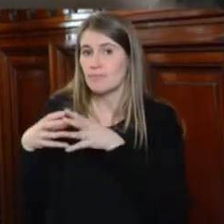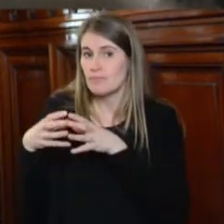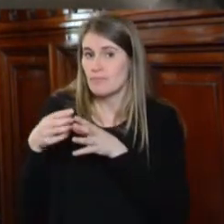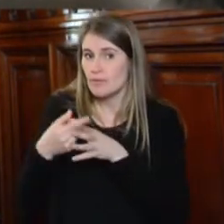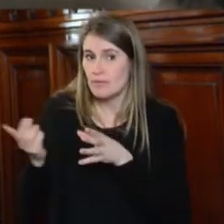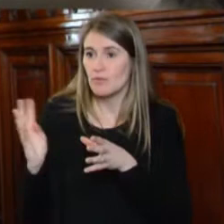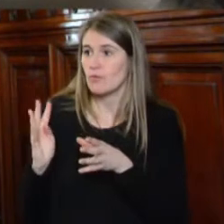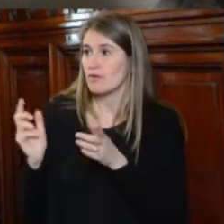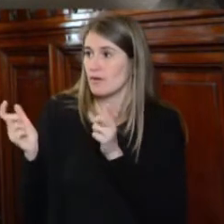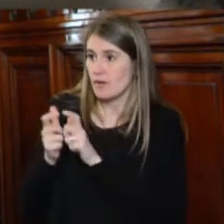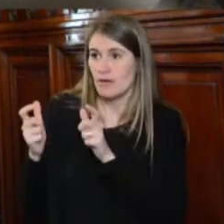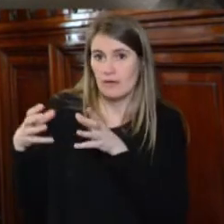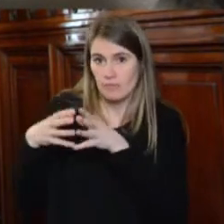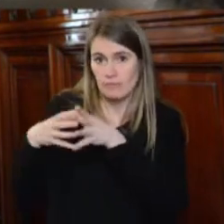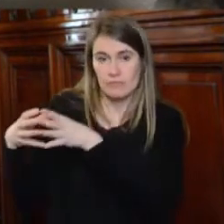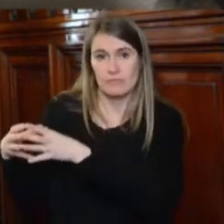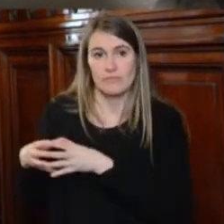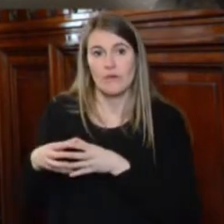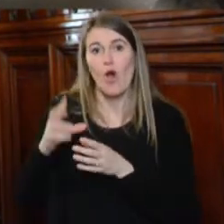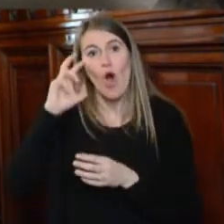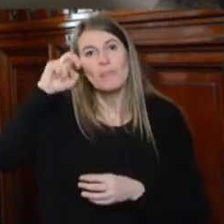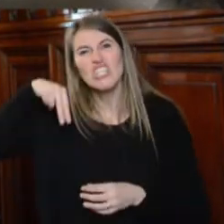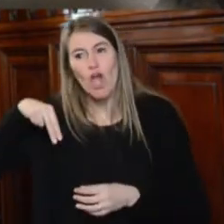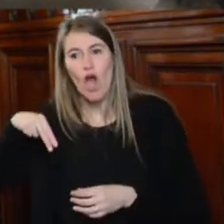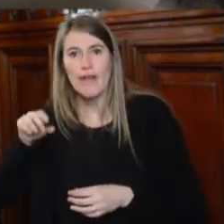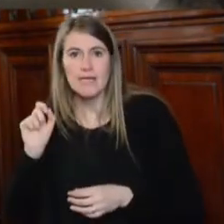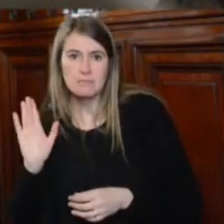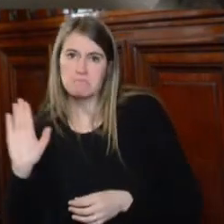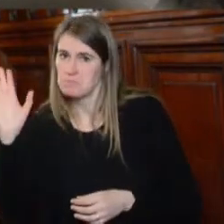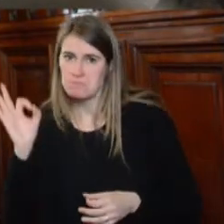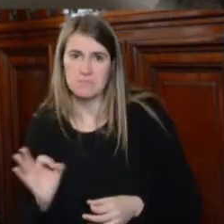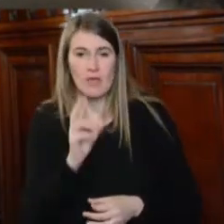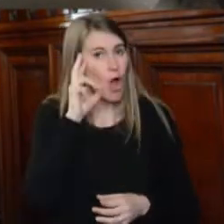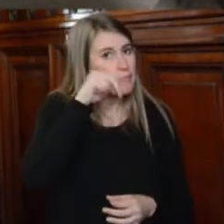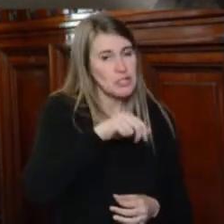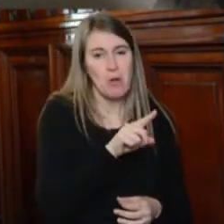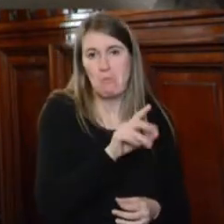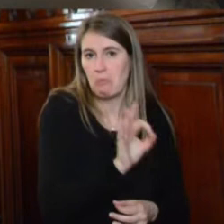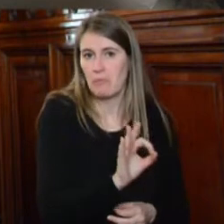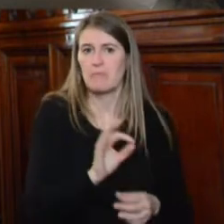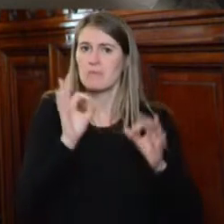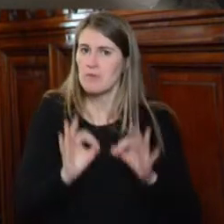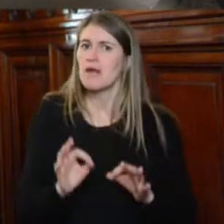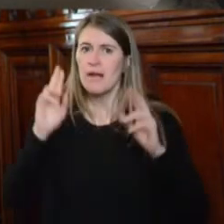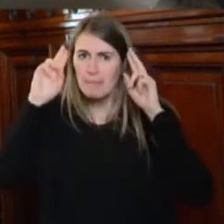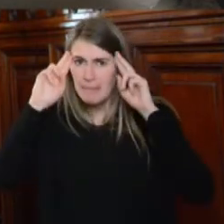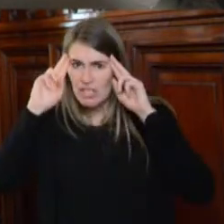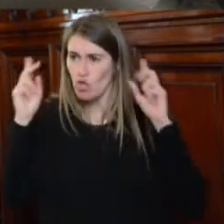opiniones, que son opiniones legítimas, fuertes y en un clima de respeto.